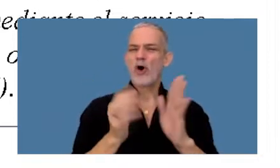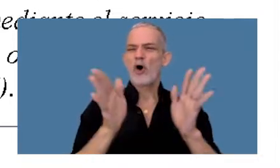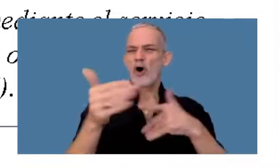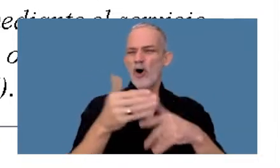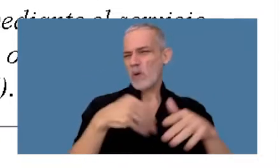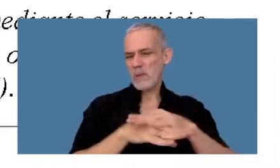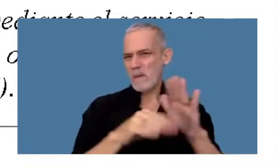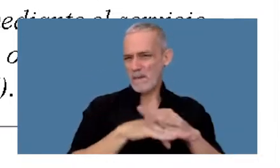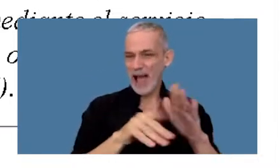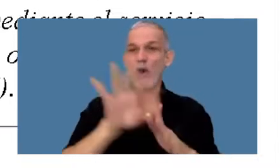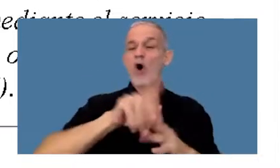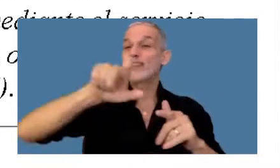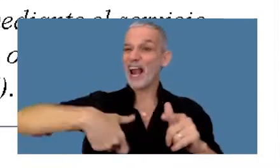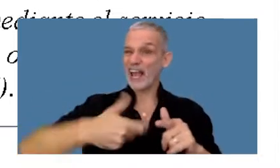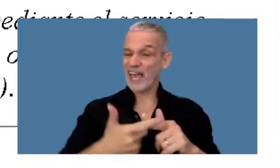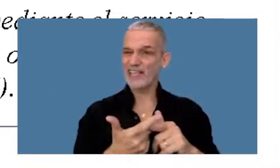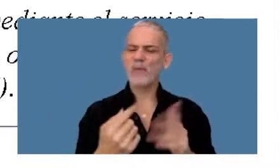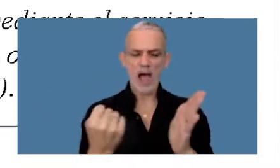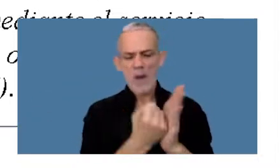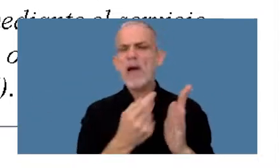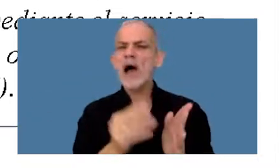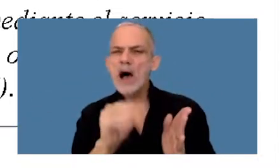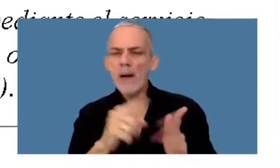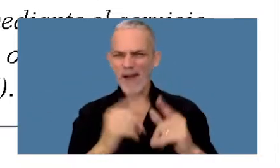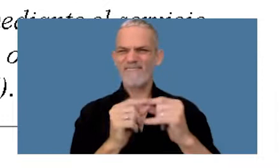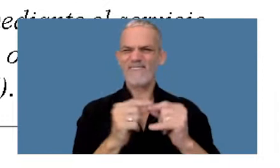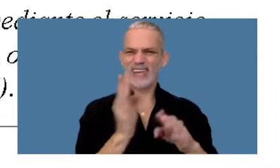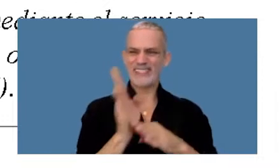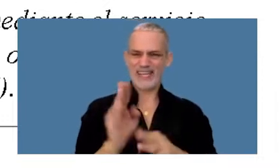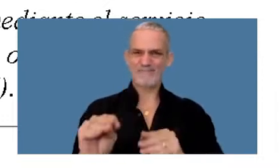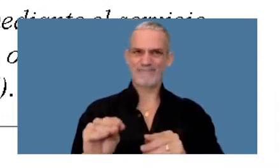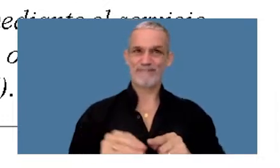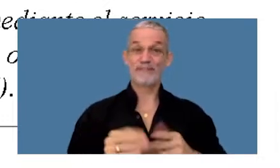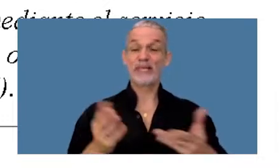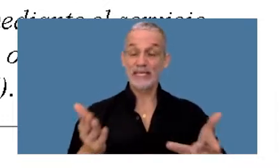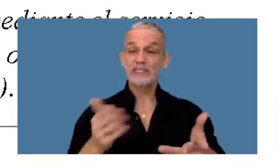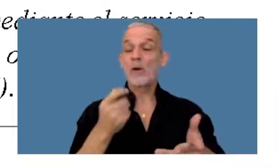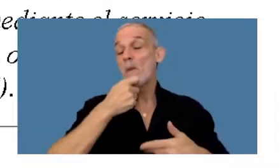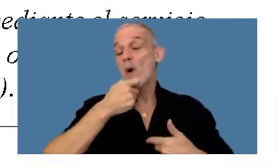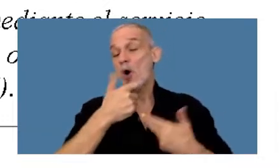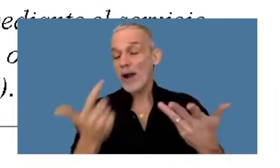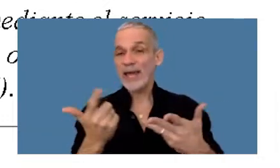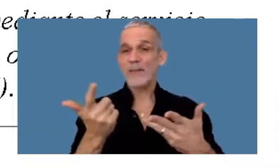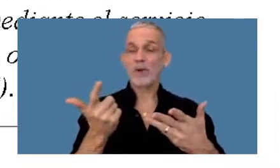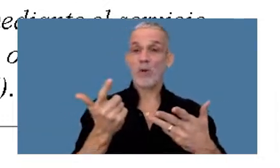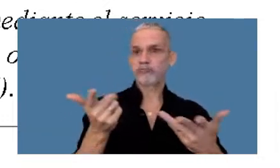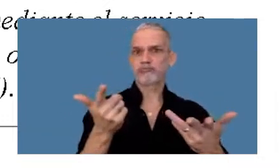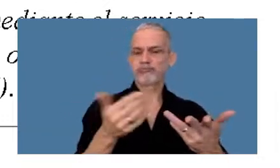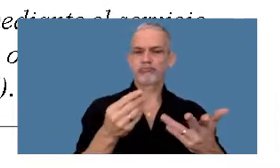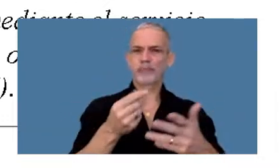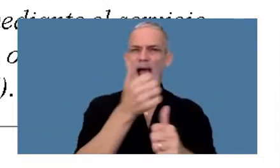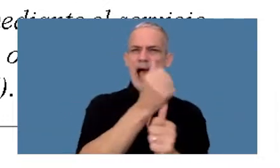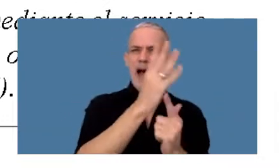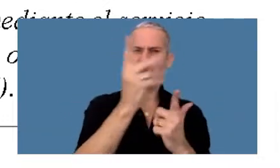bancaria o tarjeta de crédito, verán impactado el débito en esa fecha, y en caso de que hubiera ingresado con la